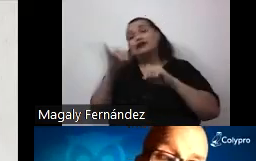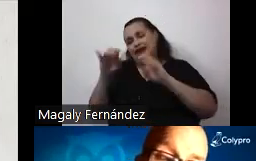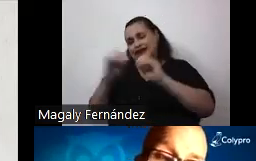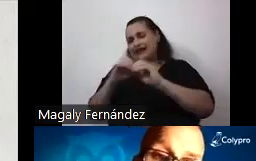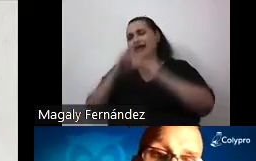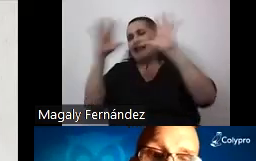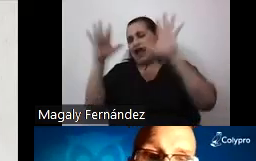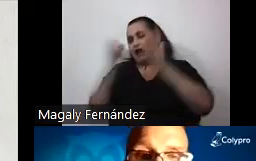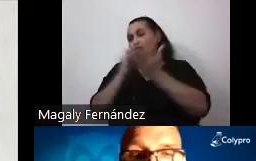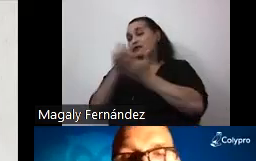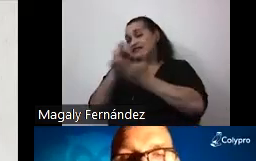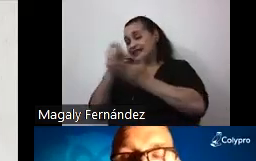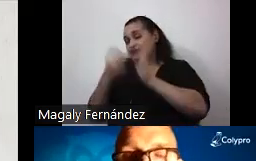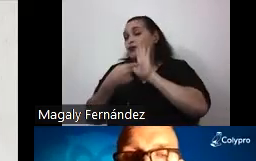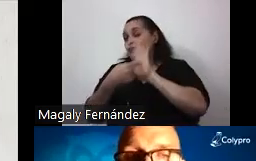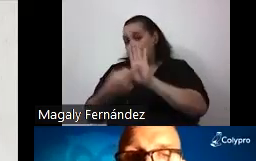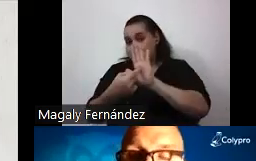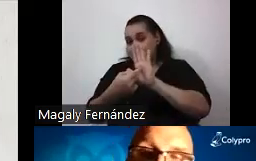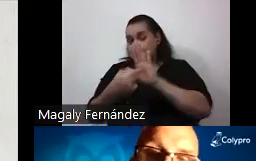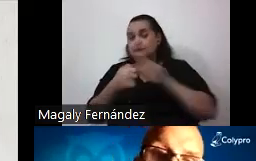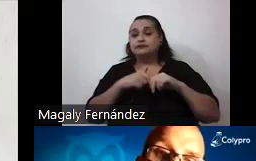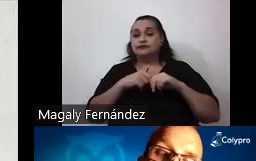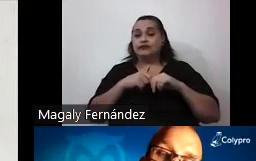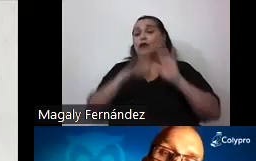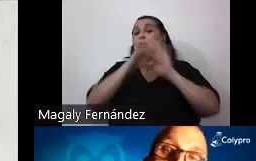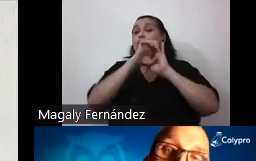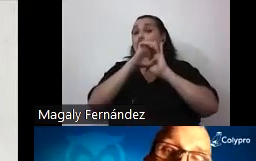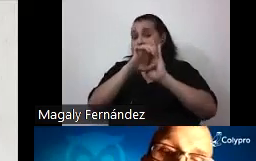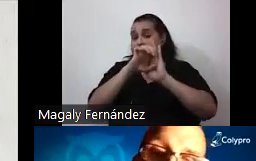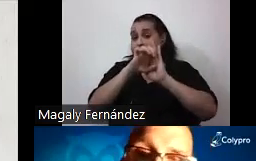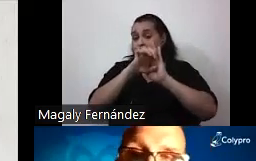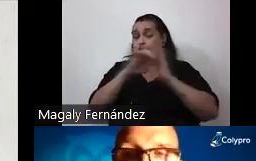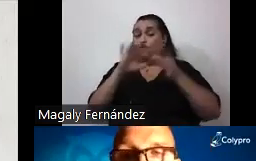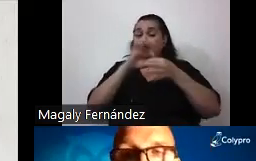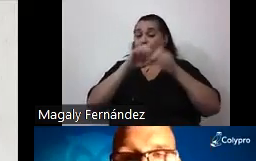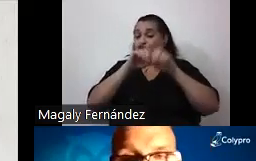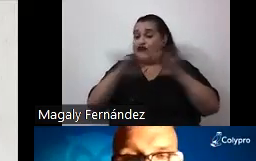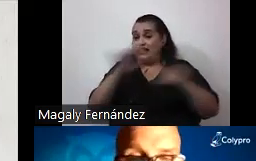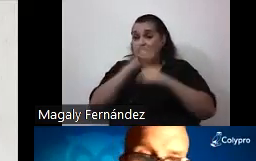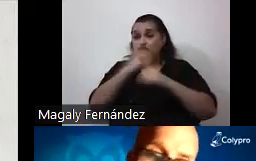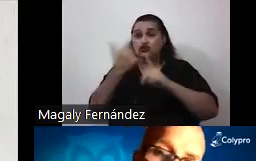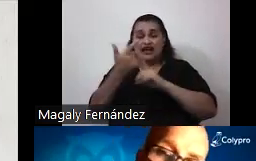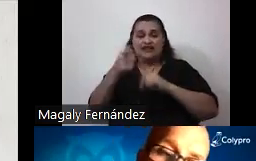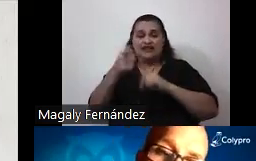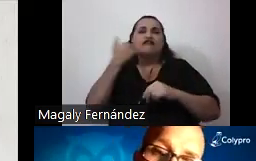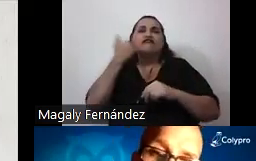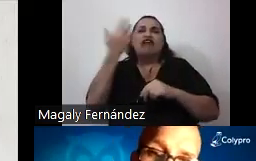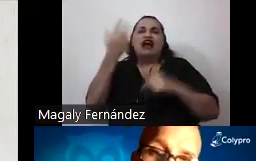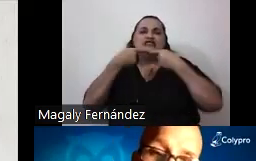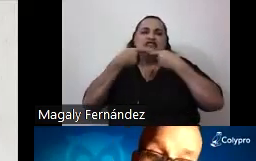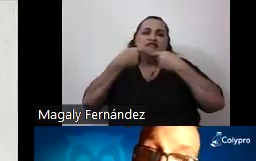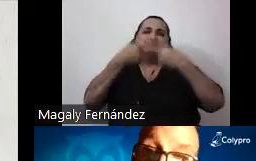hay investigación que lo muestra que por ejemplo que las redes sociales facilitan la difusión de